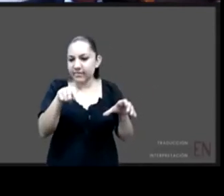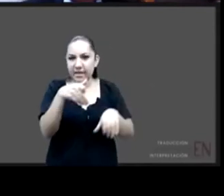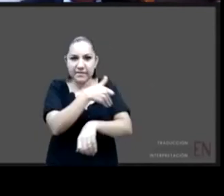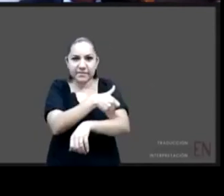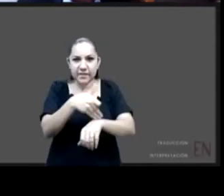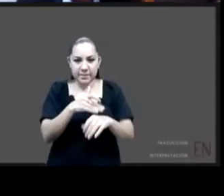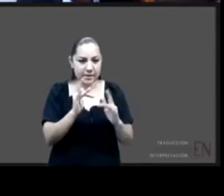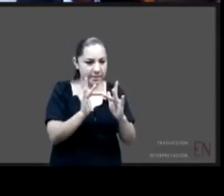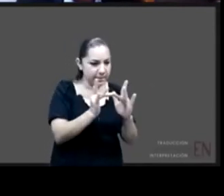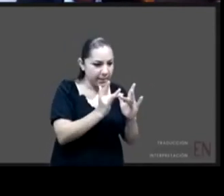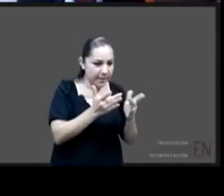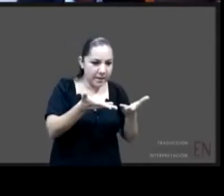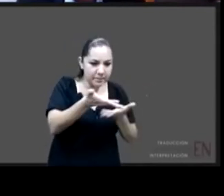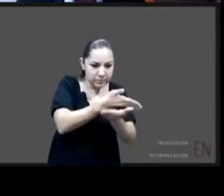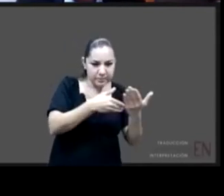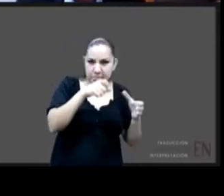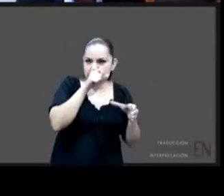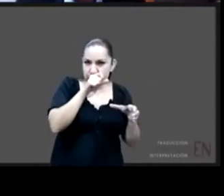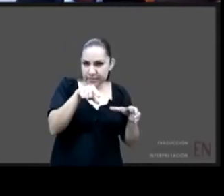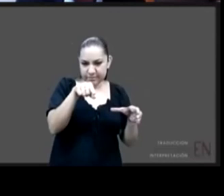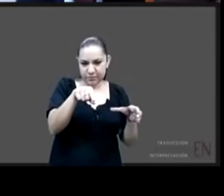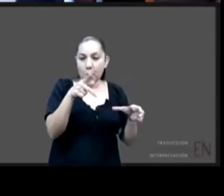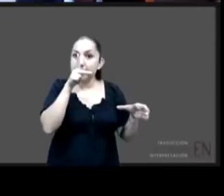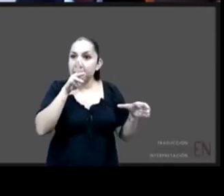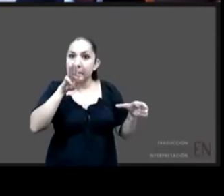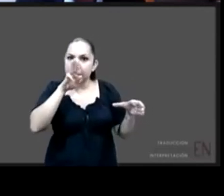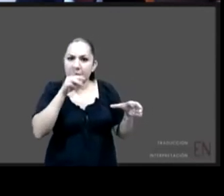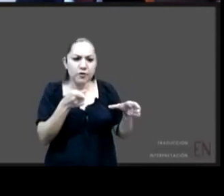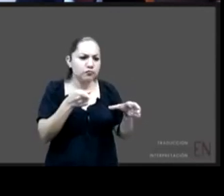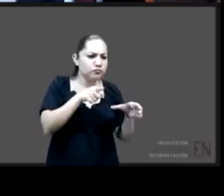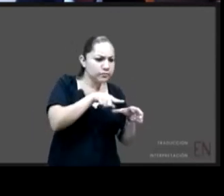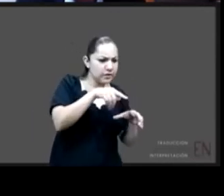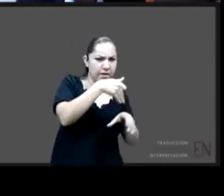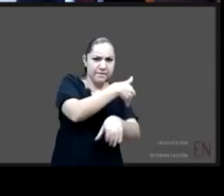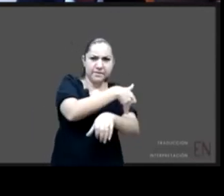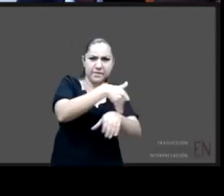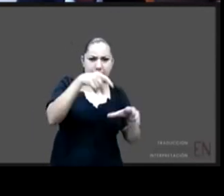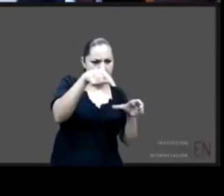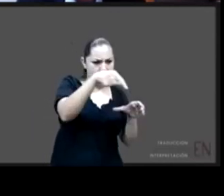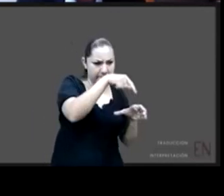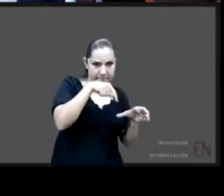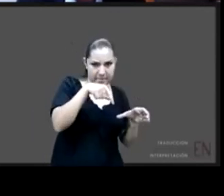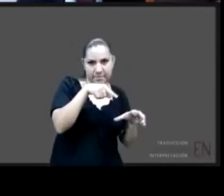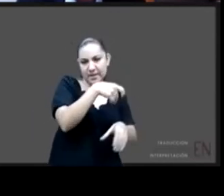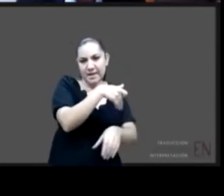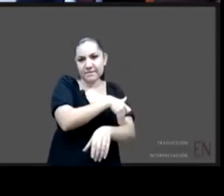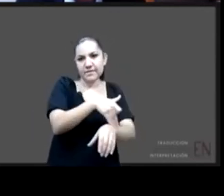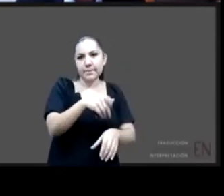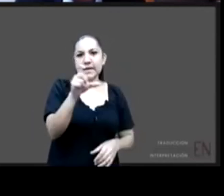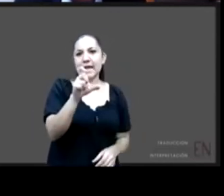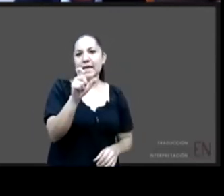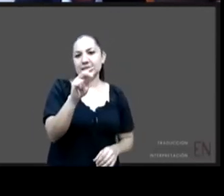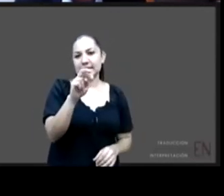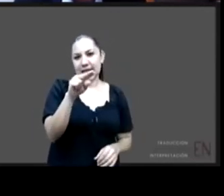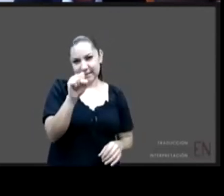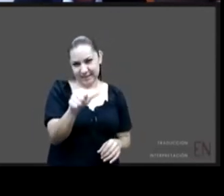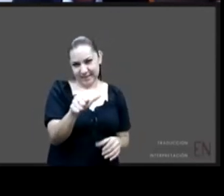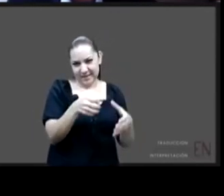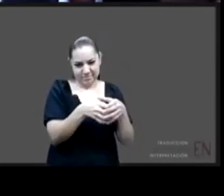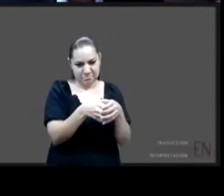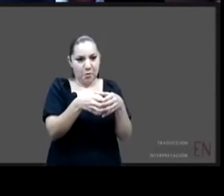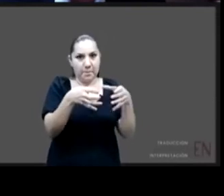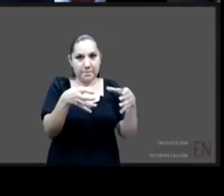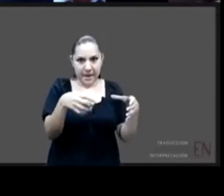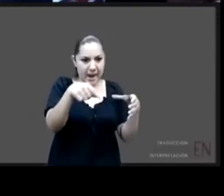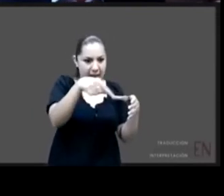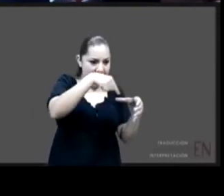qué es lo que nosotros evaluamos tanto en esa familia extensa como en una familia que no tenga previo relacionamiento su